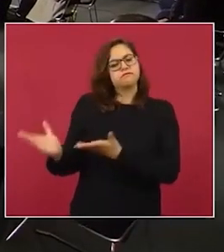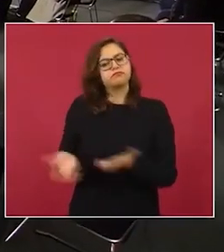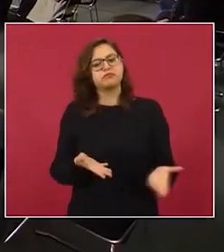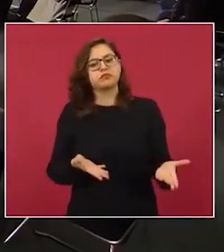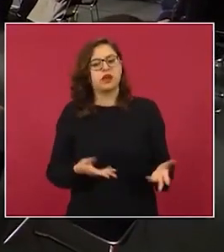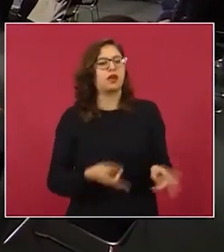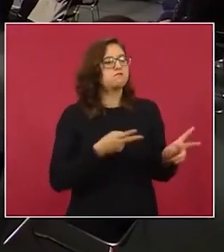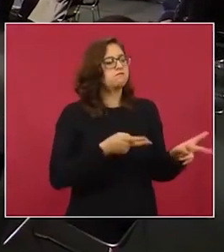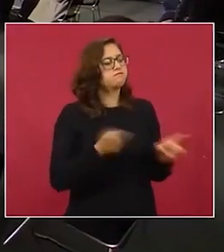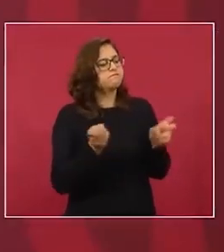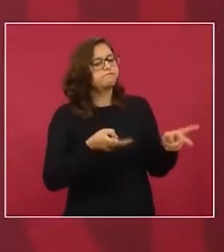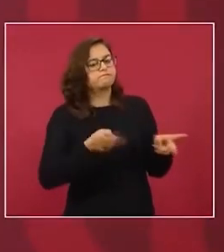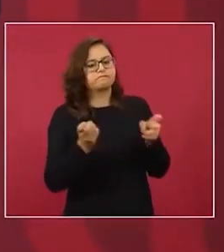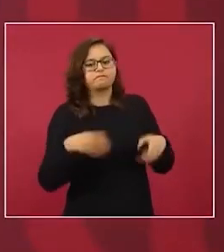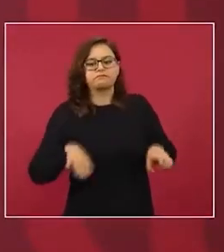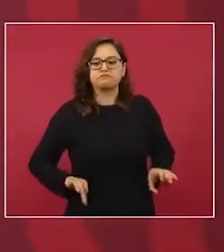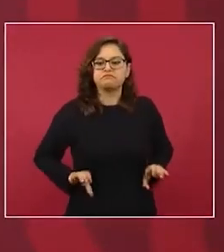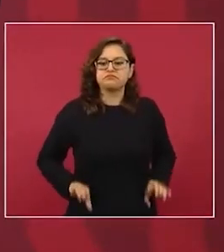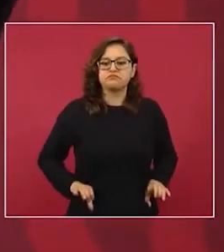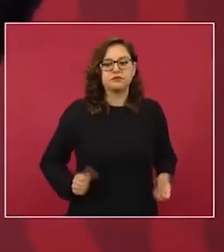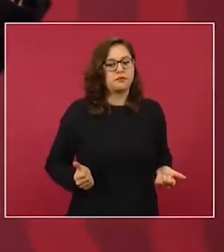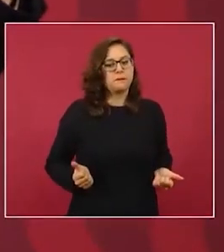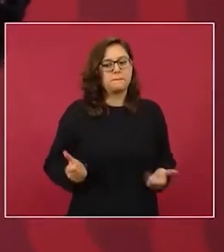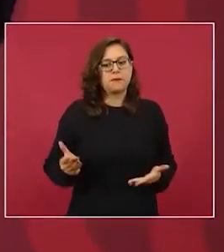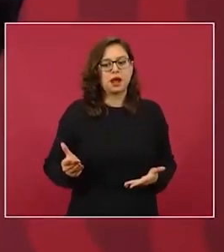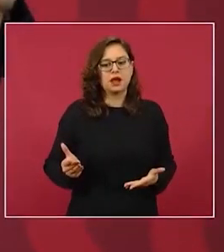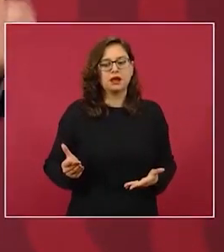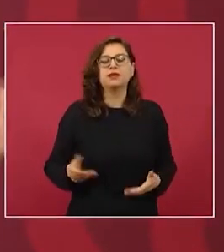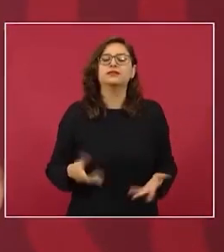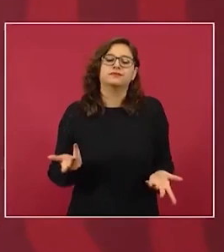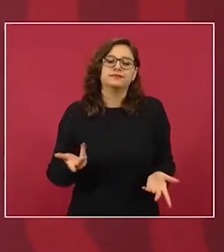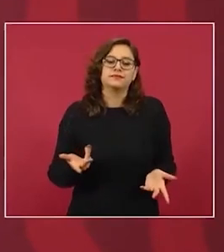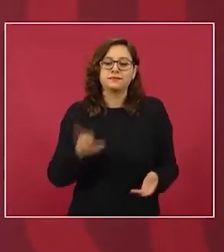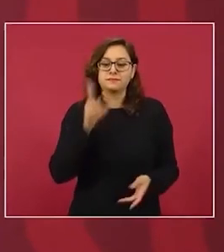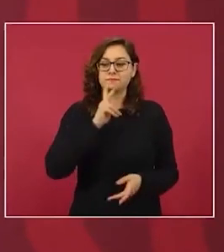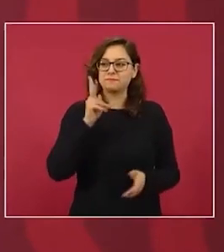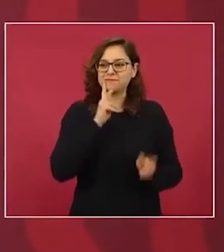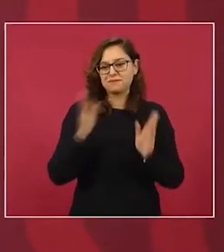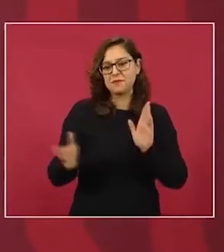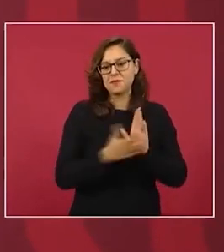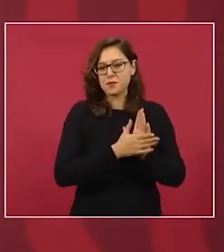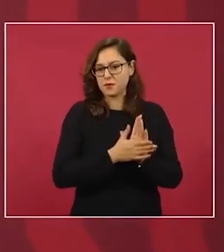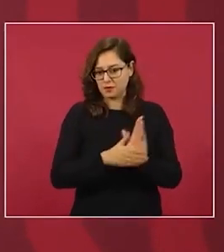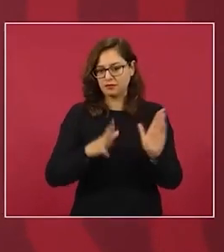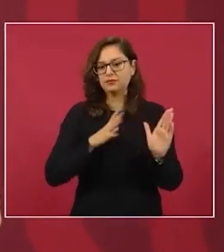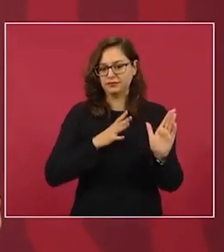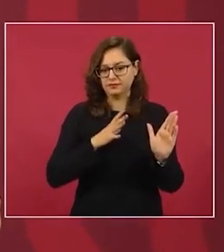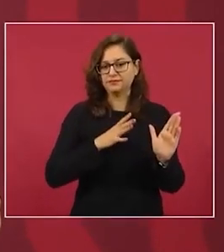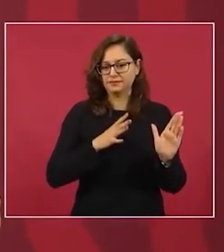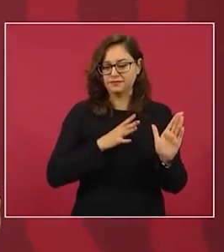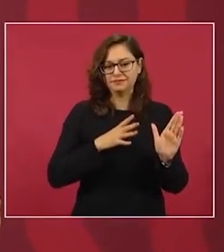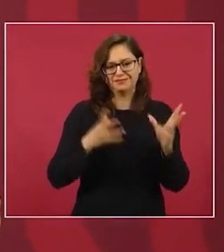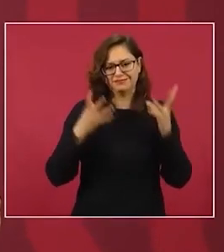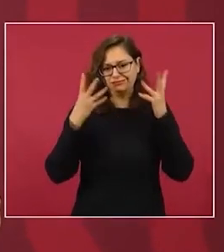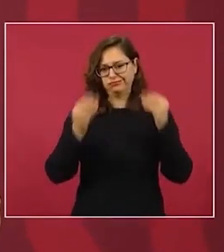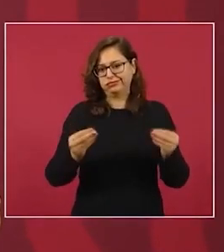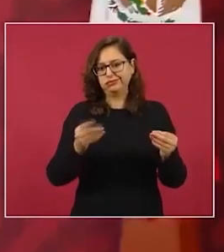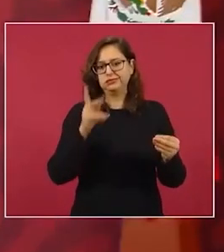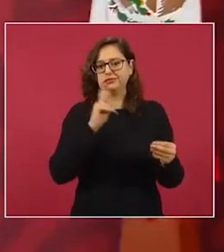Hay pruebas, pero abundantes,